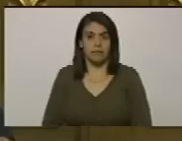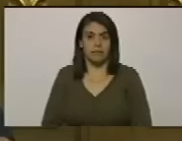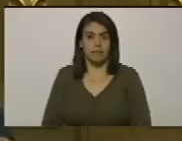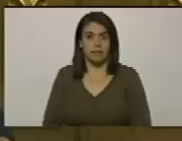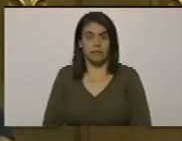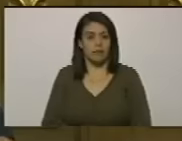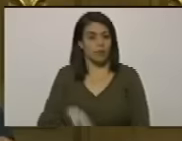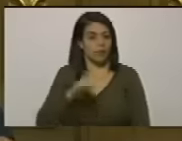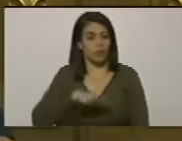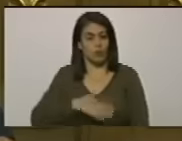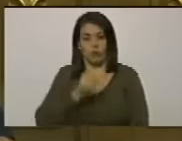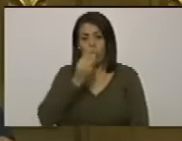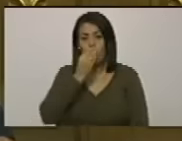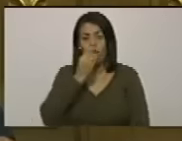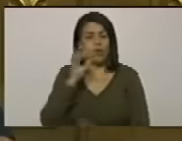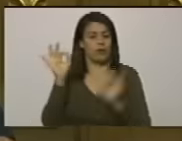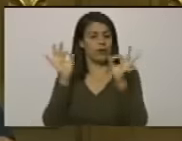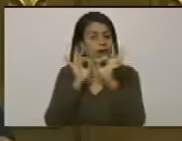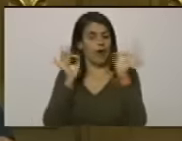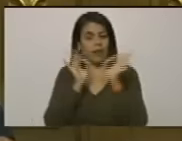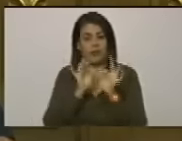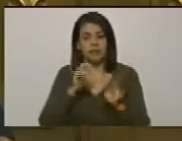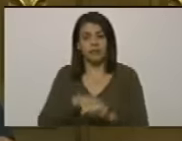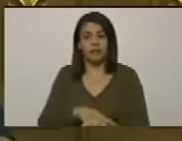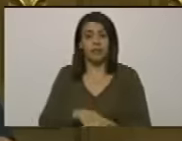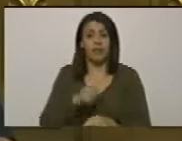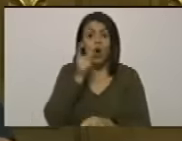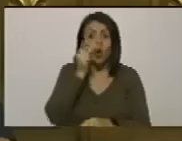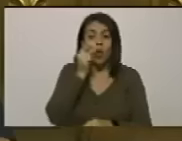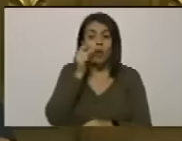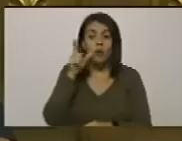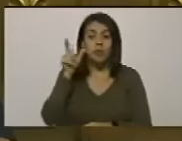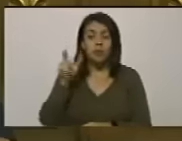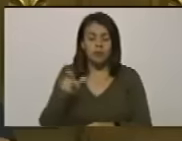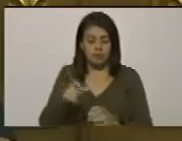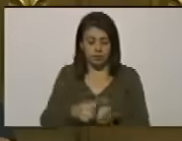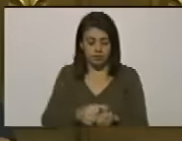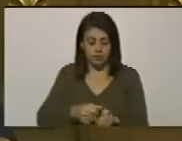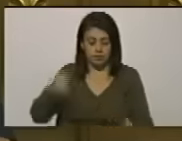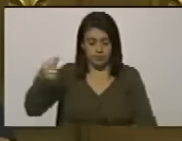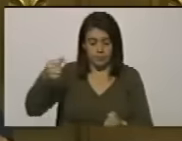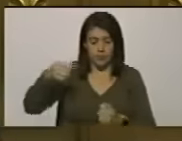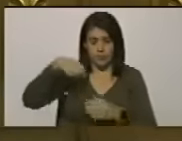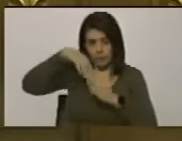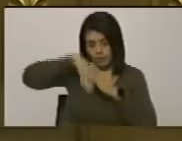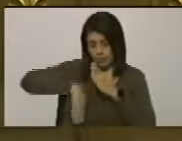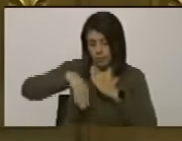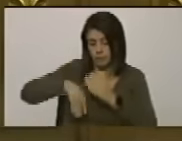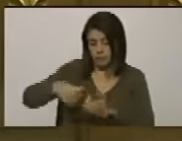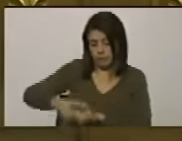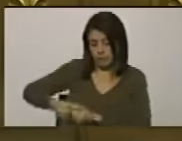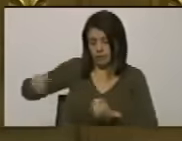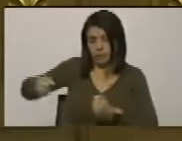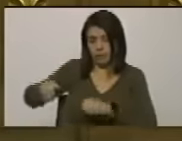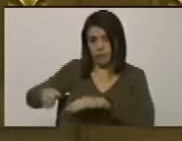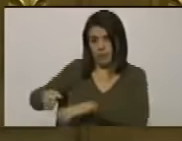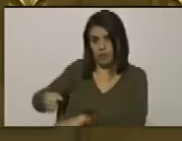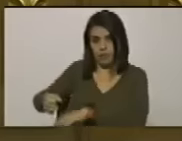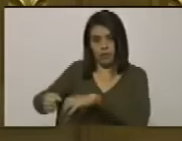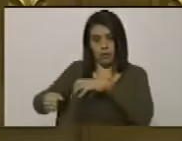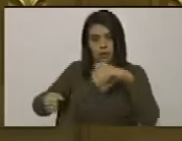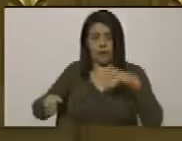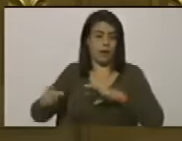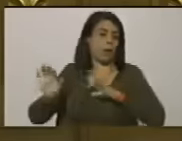no poder haber comido en todo el día sacó Víctor Hugo me acuerdo yo de esa marusa como que dice alguna